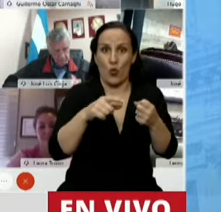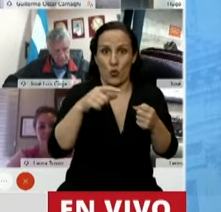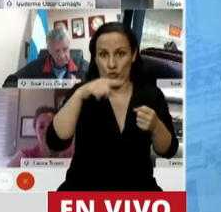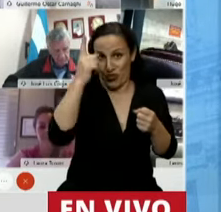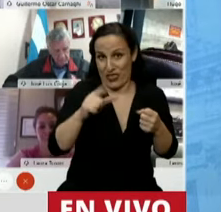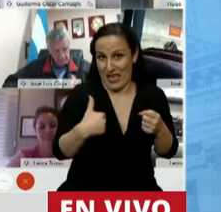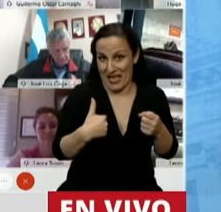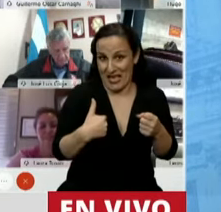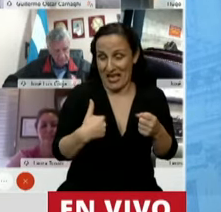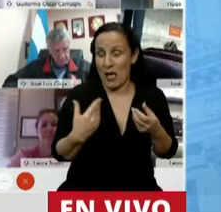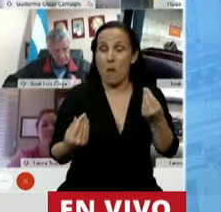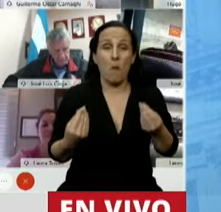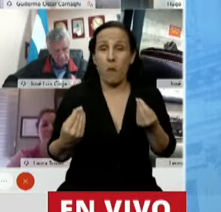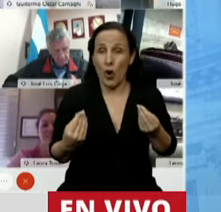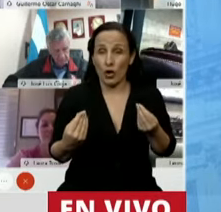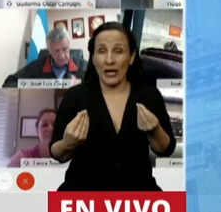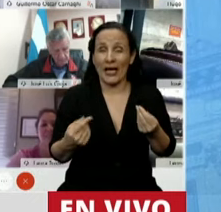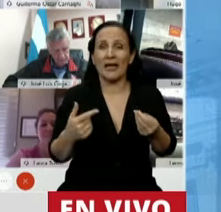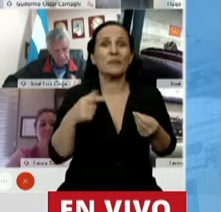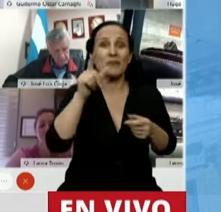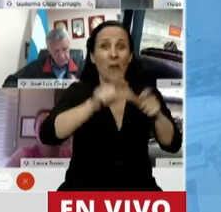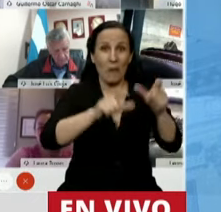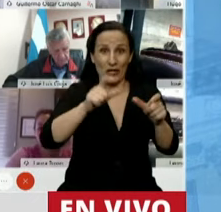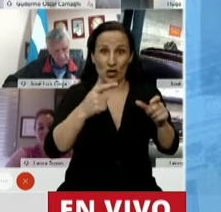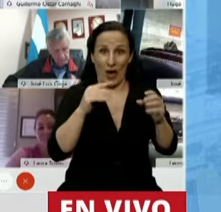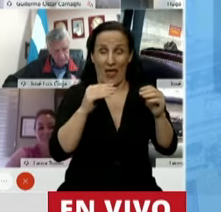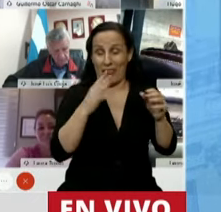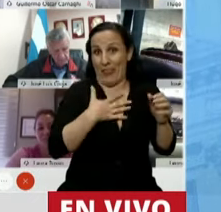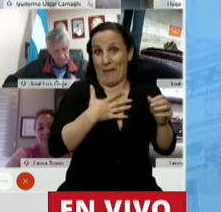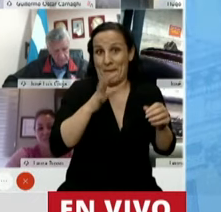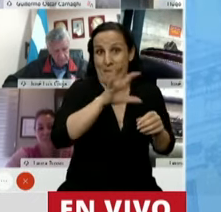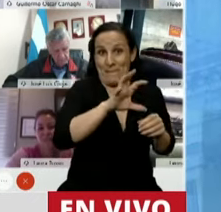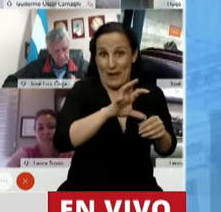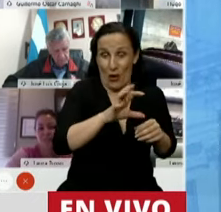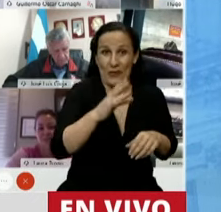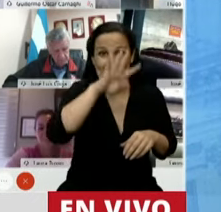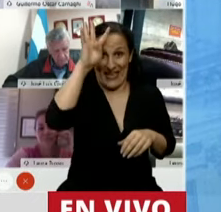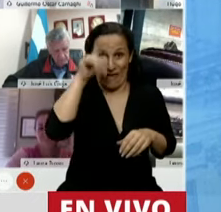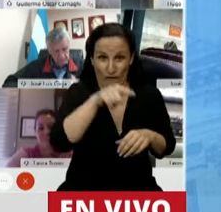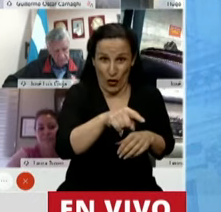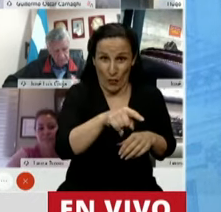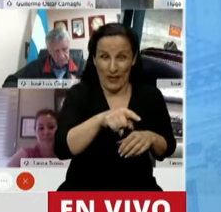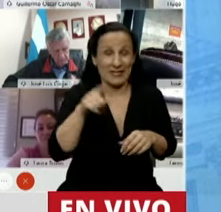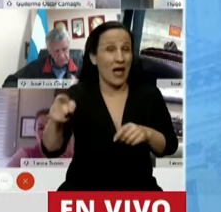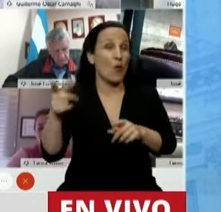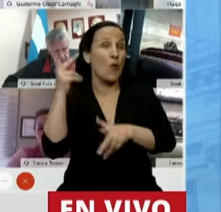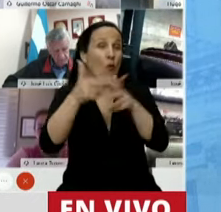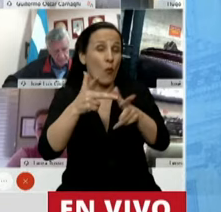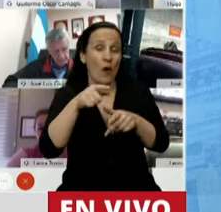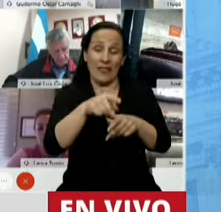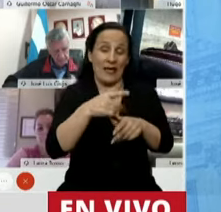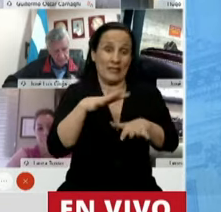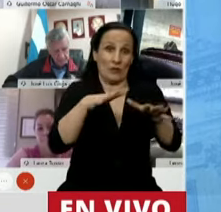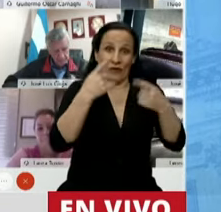absolutamente desigual que reciben mis coprovincianos a la visión que tiene respecto a la situación que usted acaba de plantear.